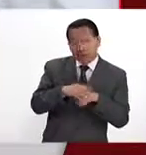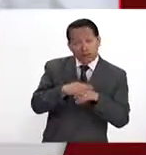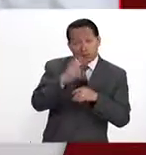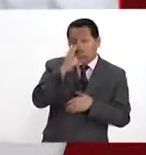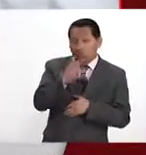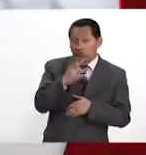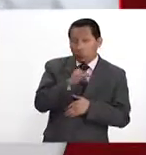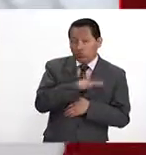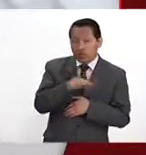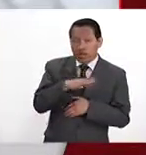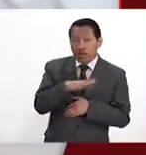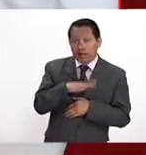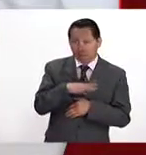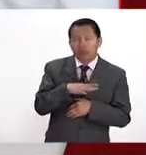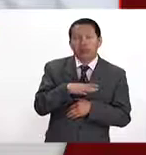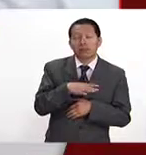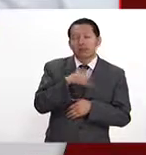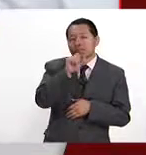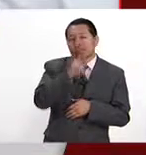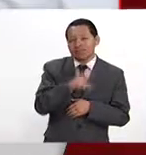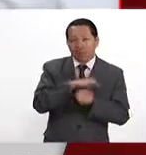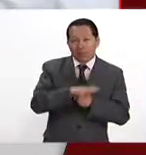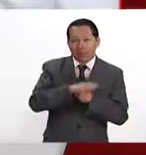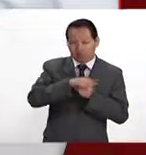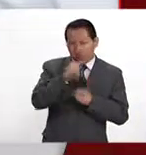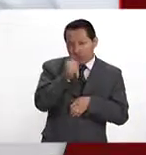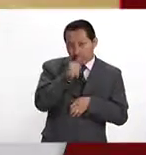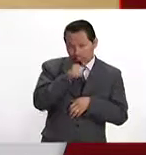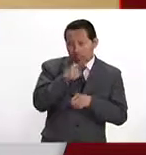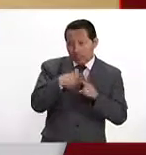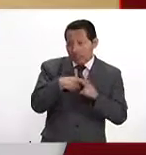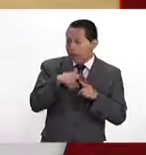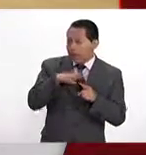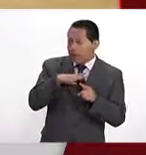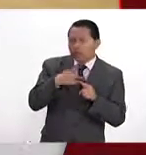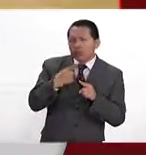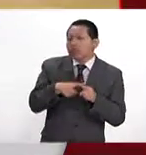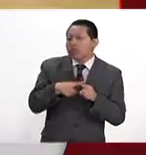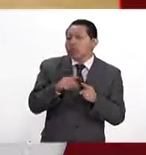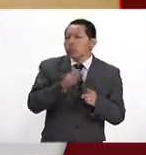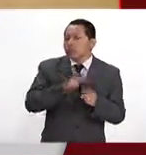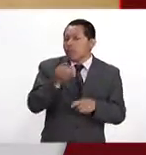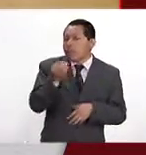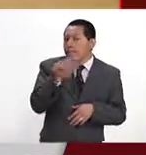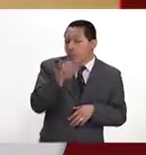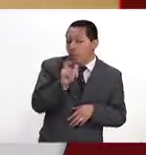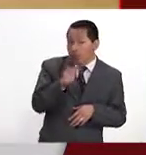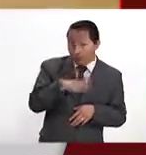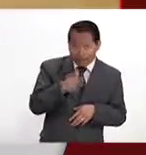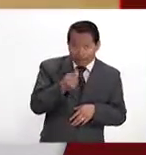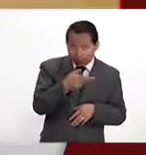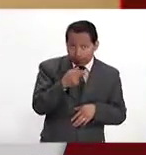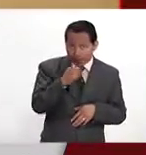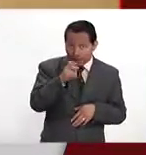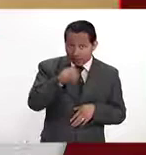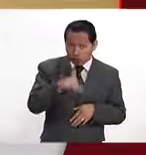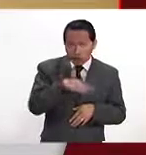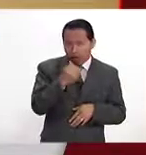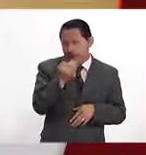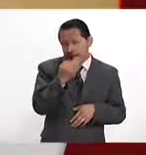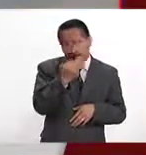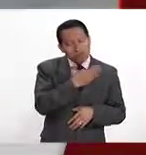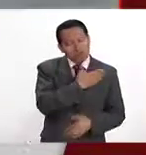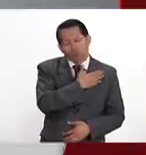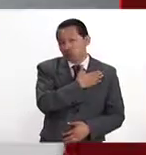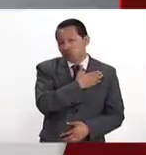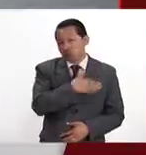cuando aparece la presión alta. Y lo que comentaban de medicamentos, una vez que el paciente ya es declarado hipertenso, tiene que tomar medicamentos de por vida.